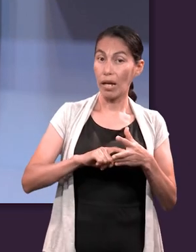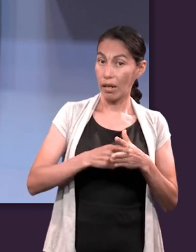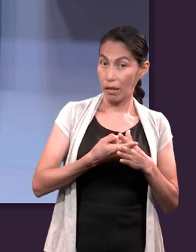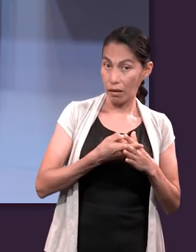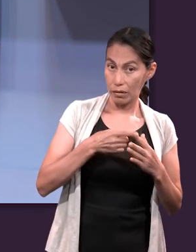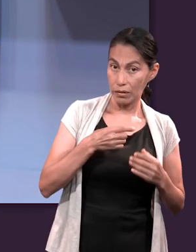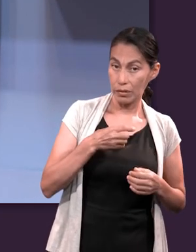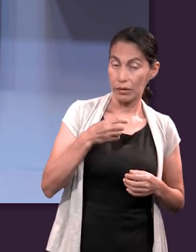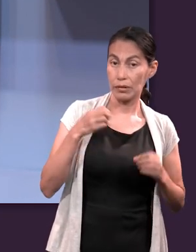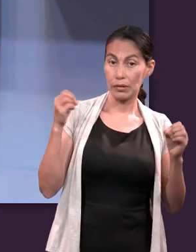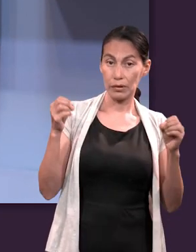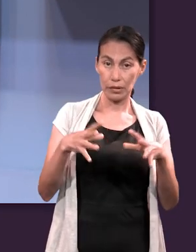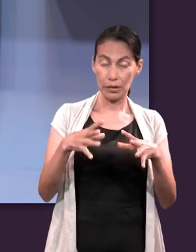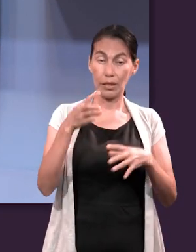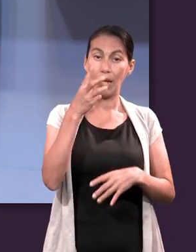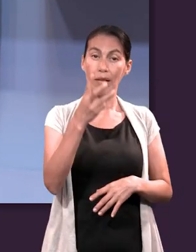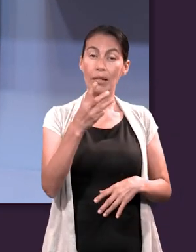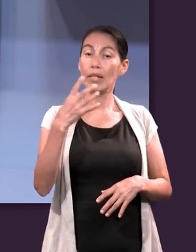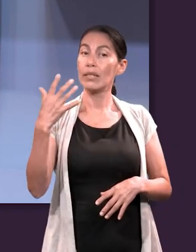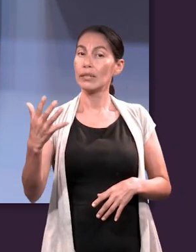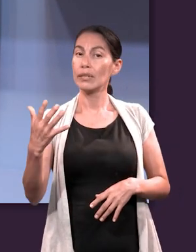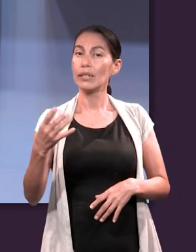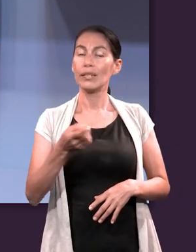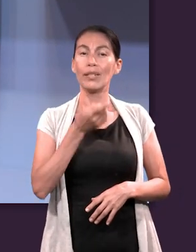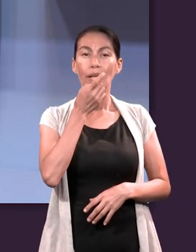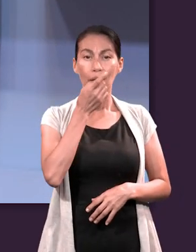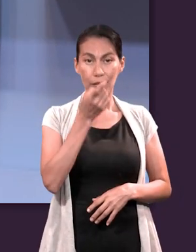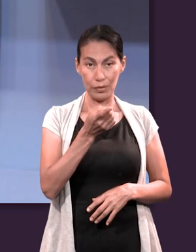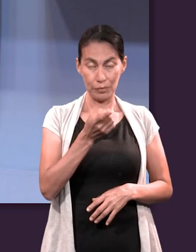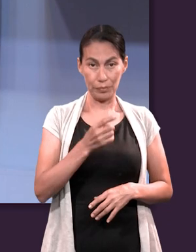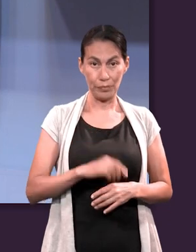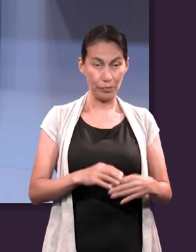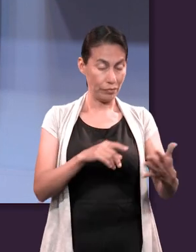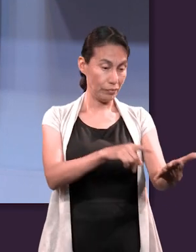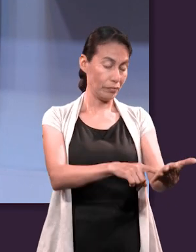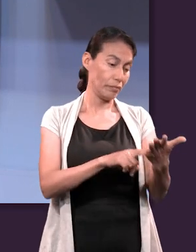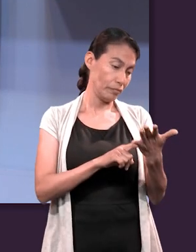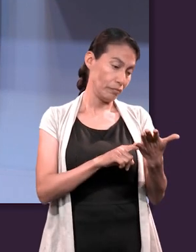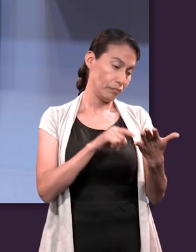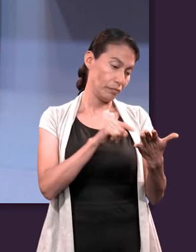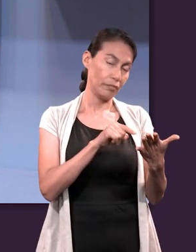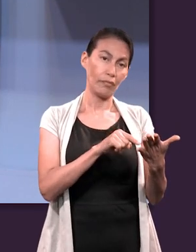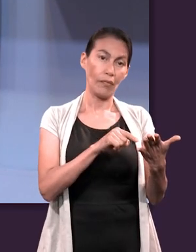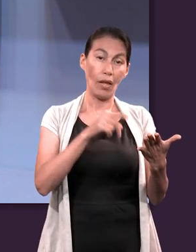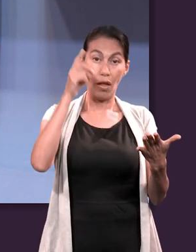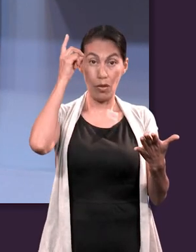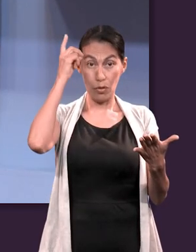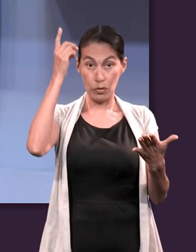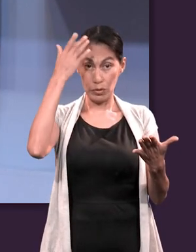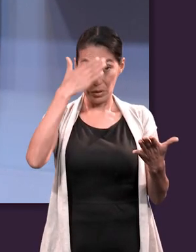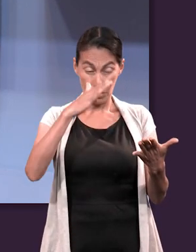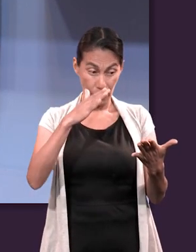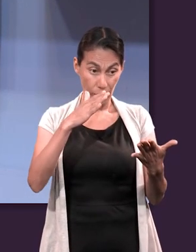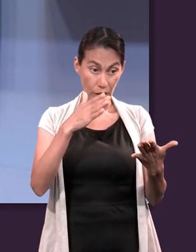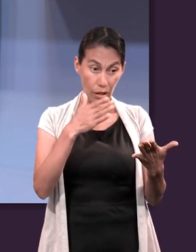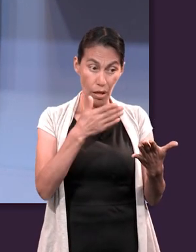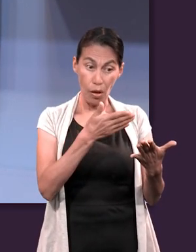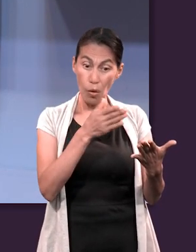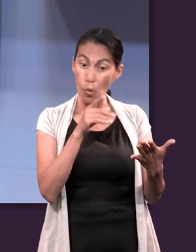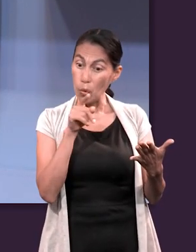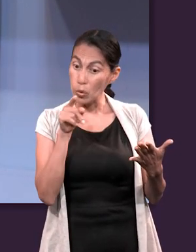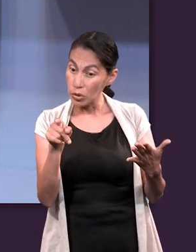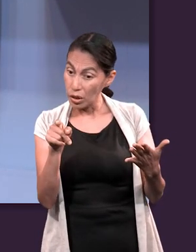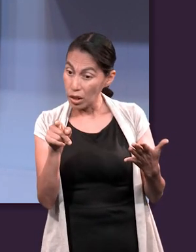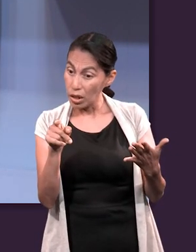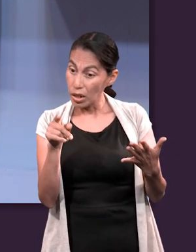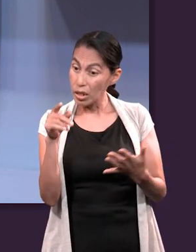.5 dice, Dios sabe muy bien. Cuando coman de ese árbol, se les